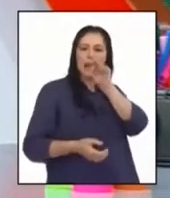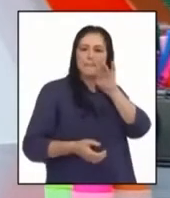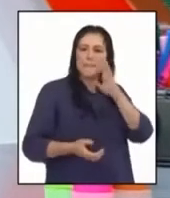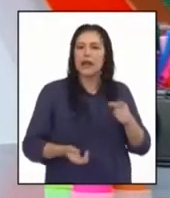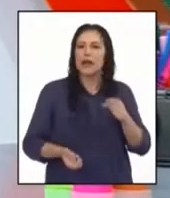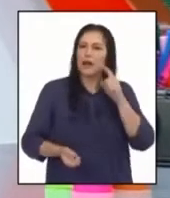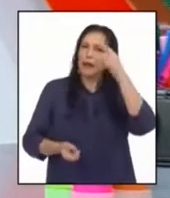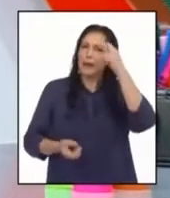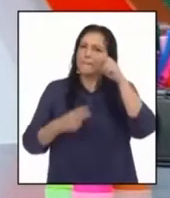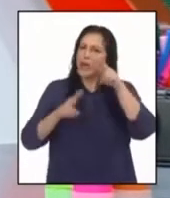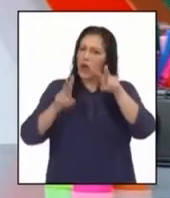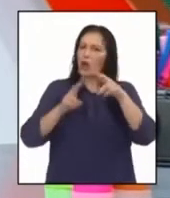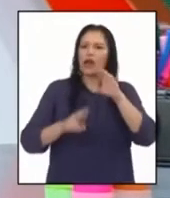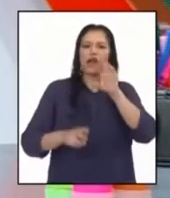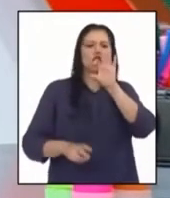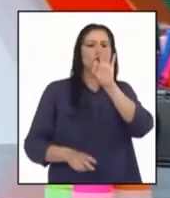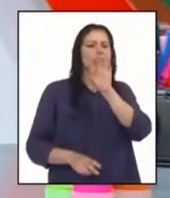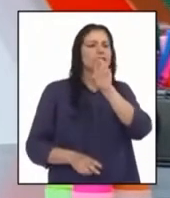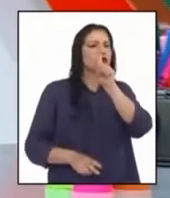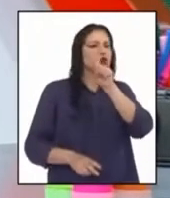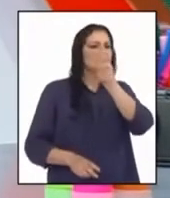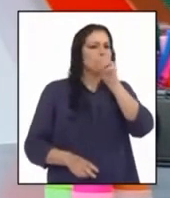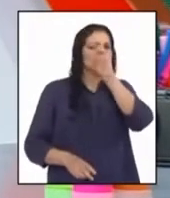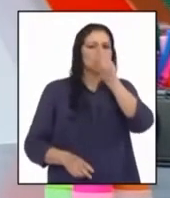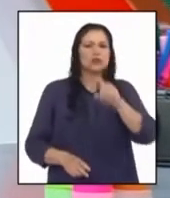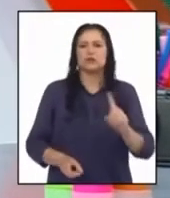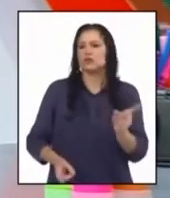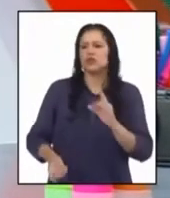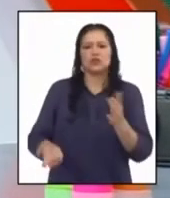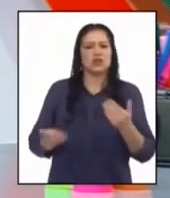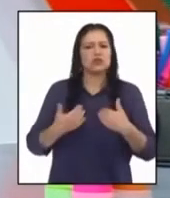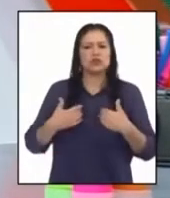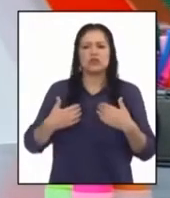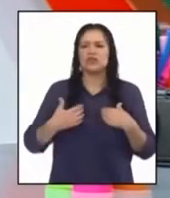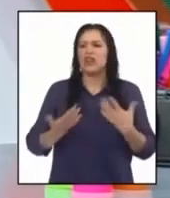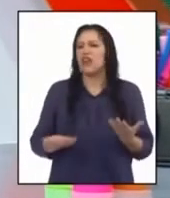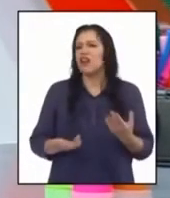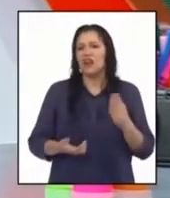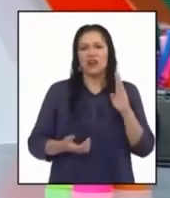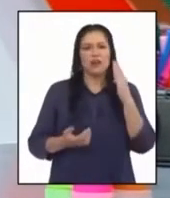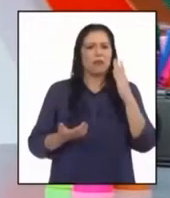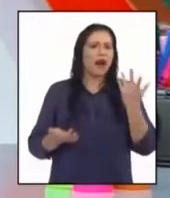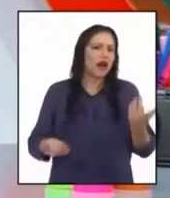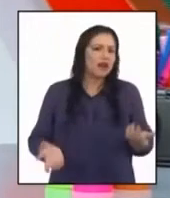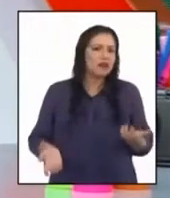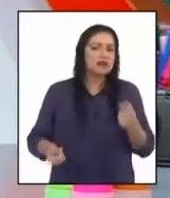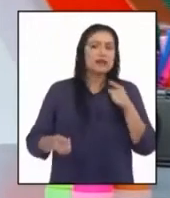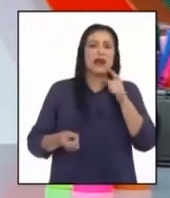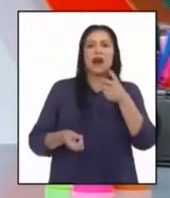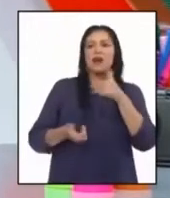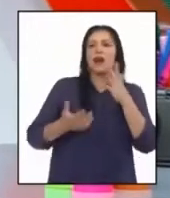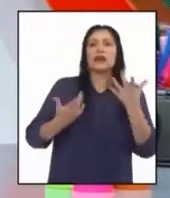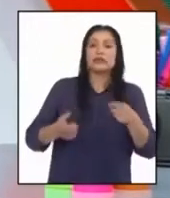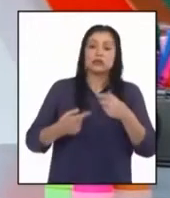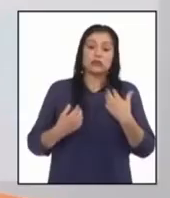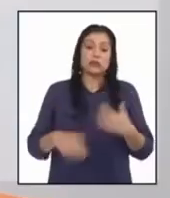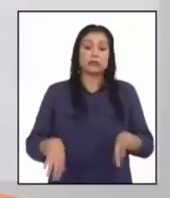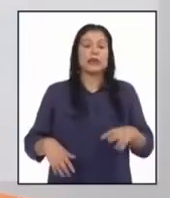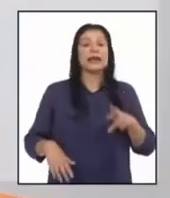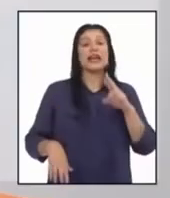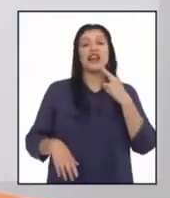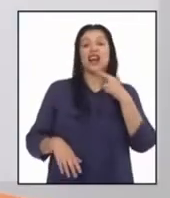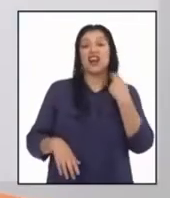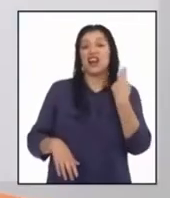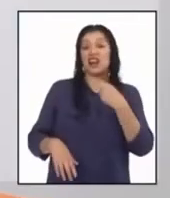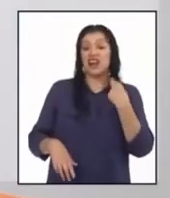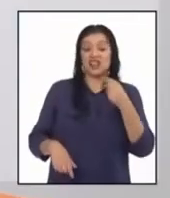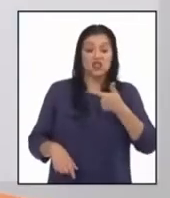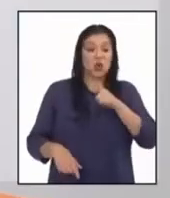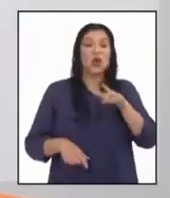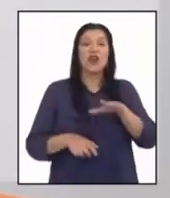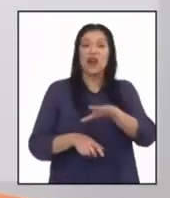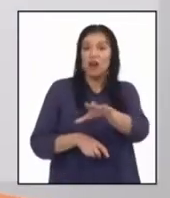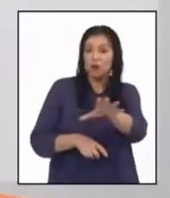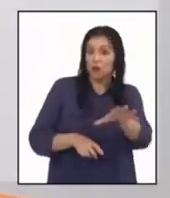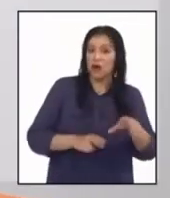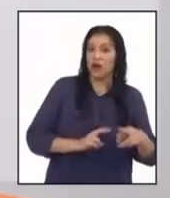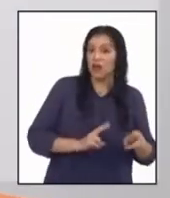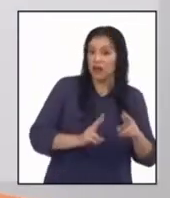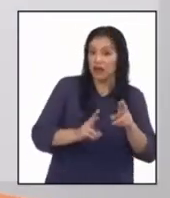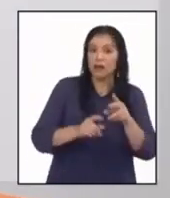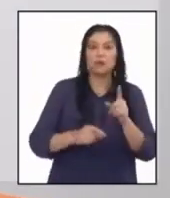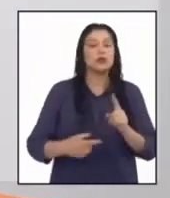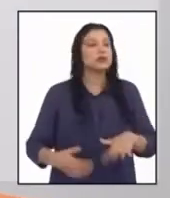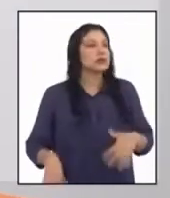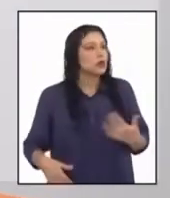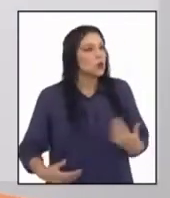91% de la población no cuenta con servicios higiénicos. Eso también pone en riesgo el agua de la cuenca. Efectivamente. Como